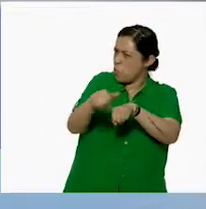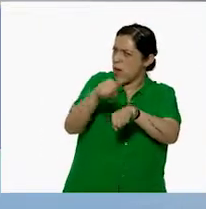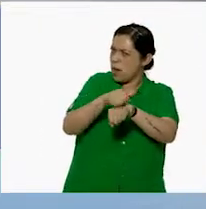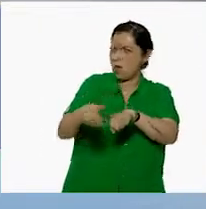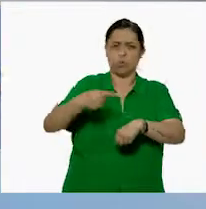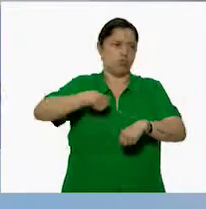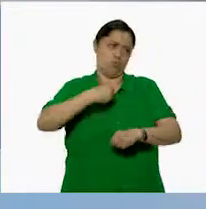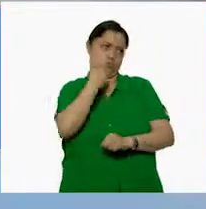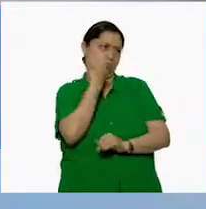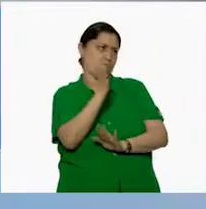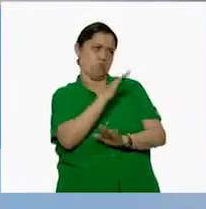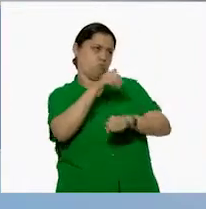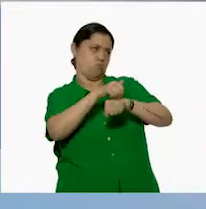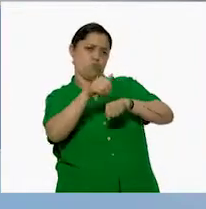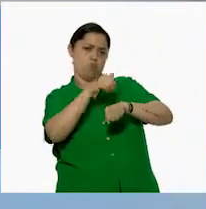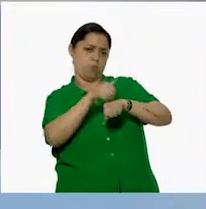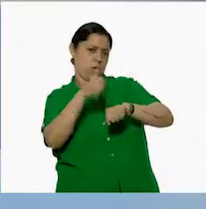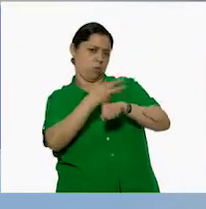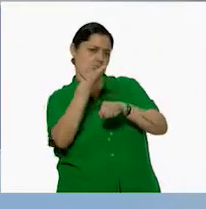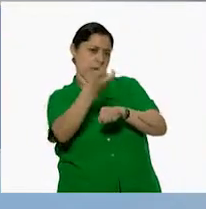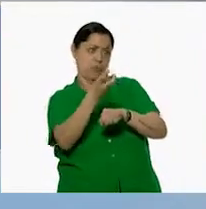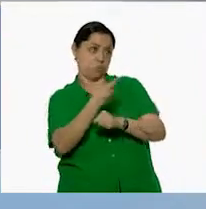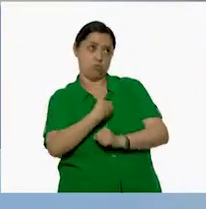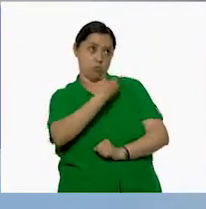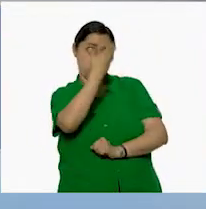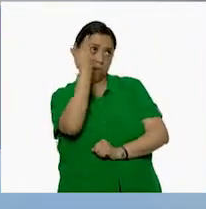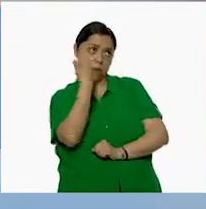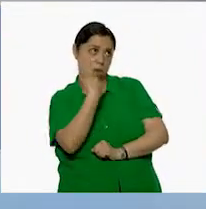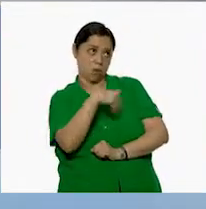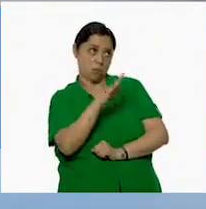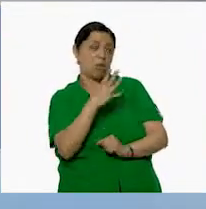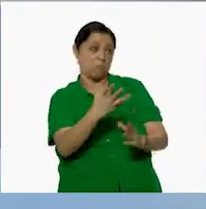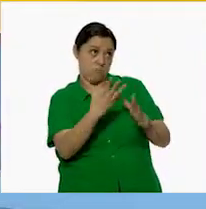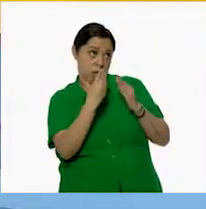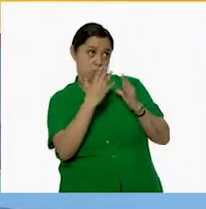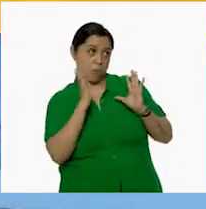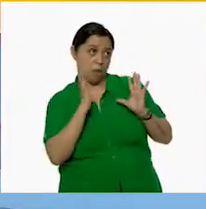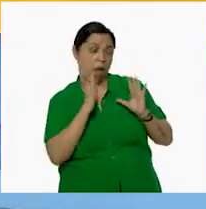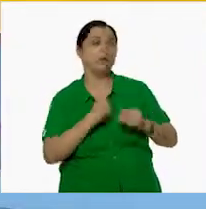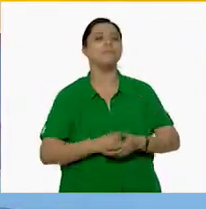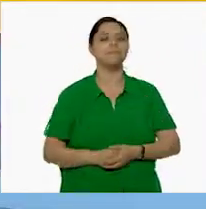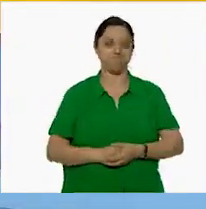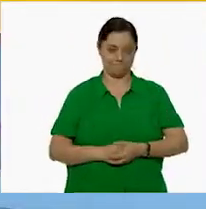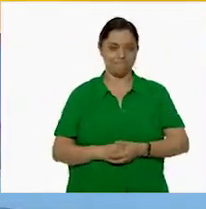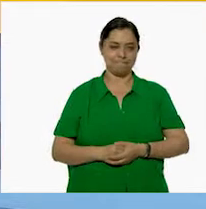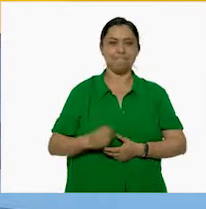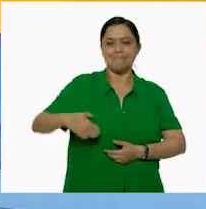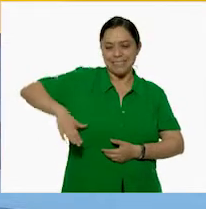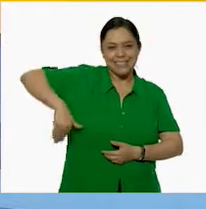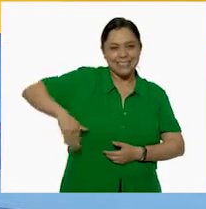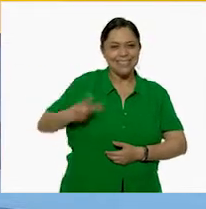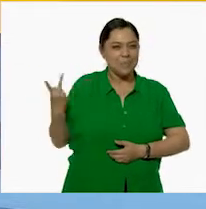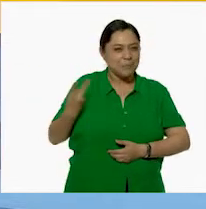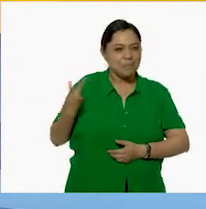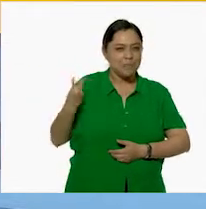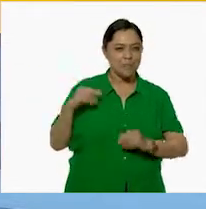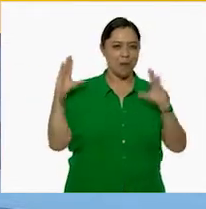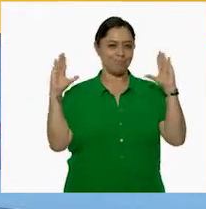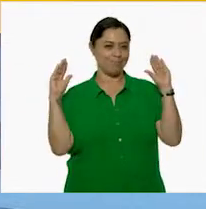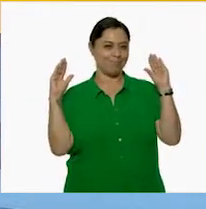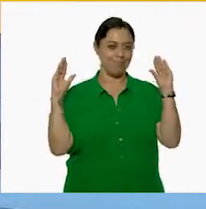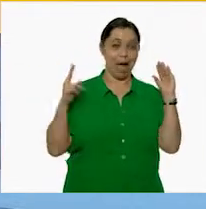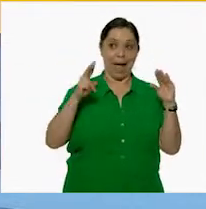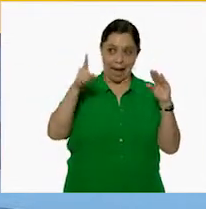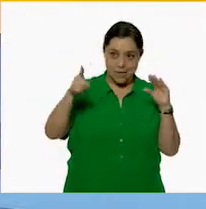descomponer los números. Esa estrategia yo no me la sé. ¿Me la enseñé? Es lo que hicieron Agustín y Carola en la cápsula que